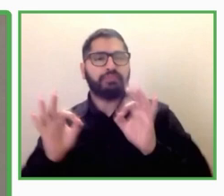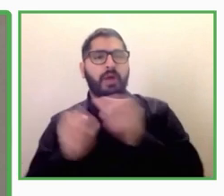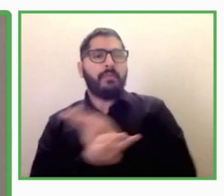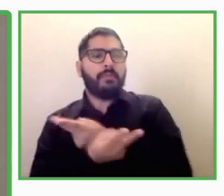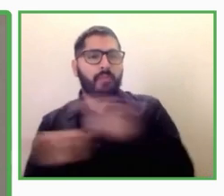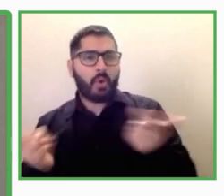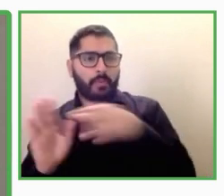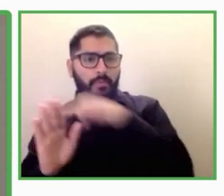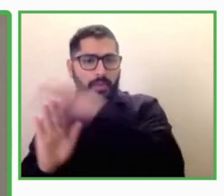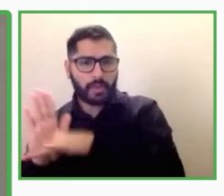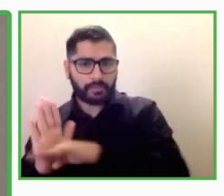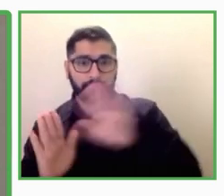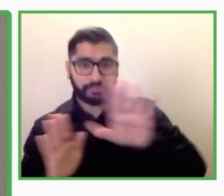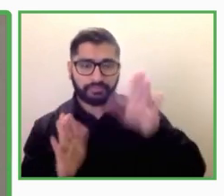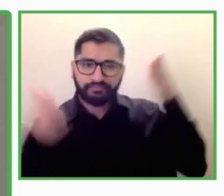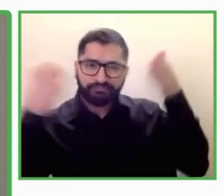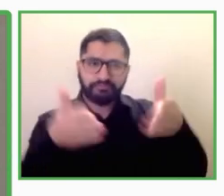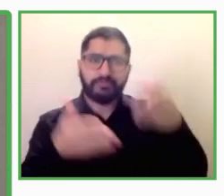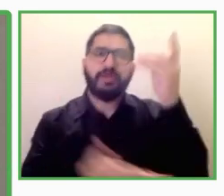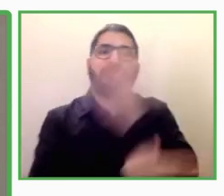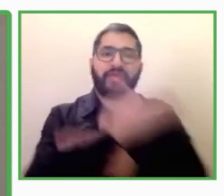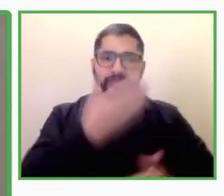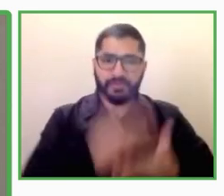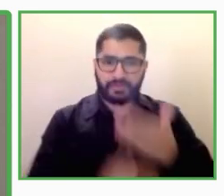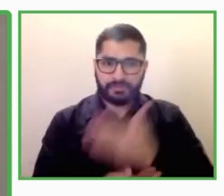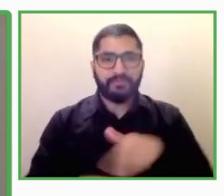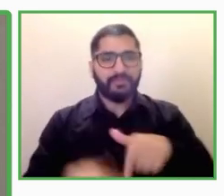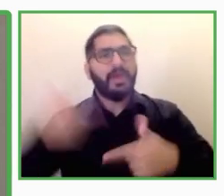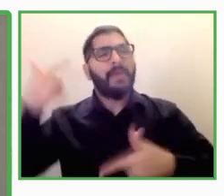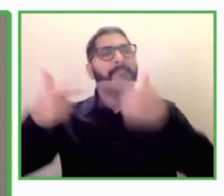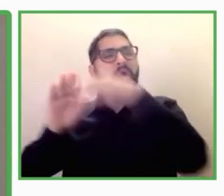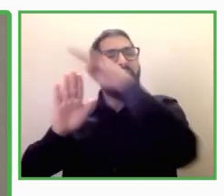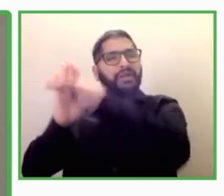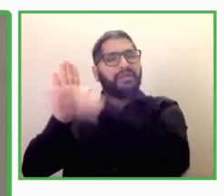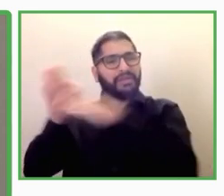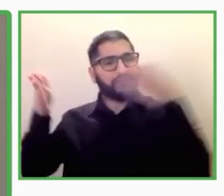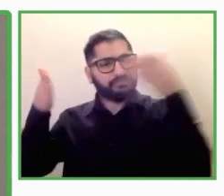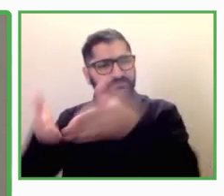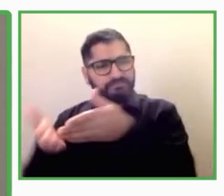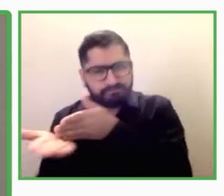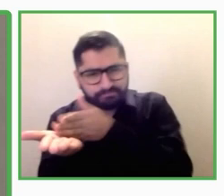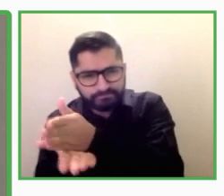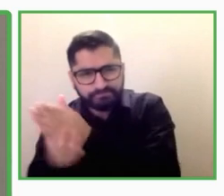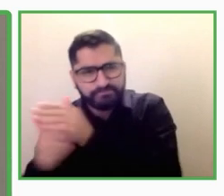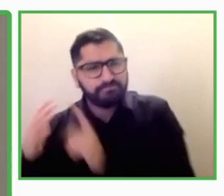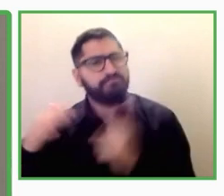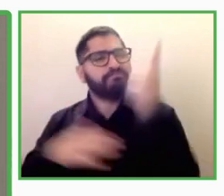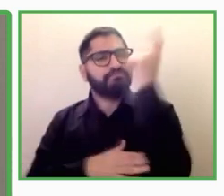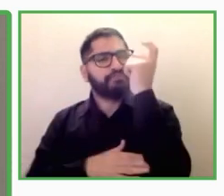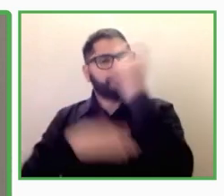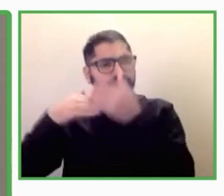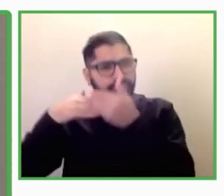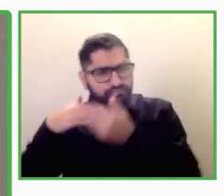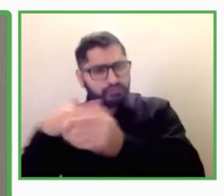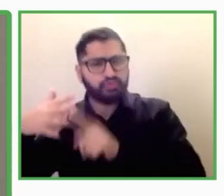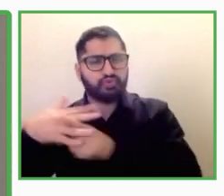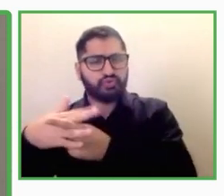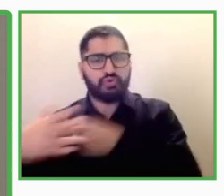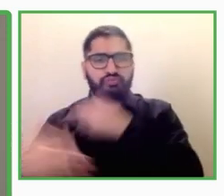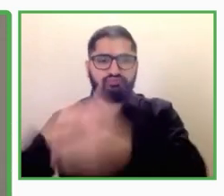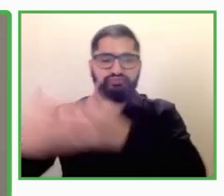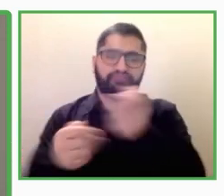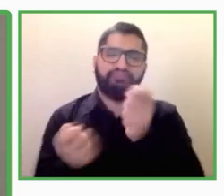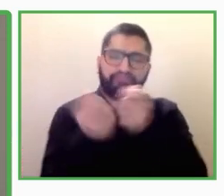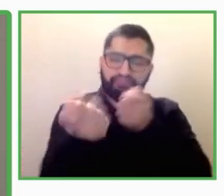vinculado a la igualdad en el mercado de trabajo sea una realidad. En ese documento, que era un